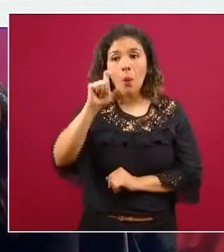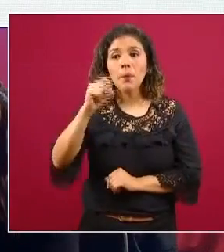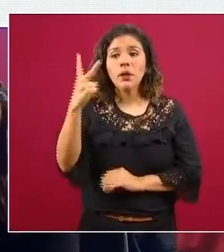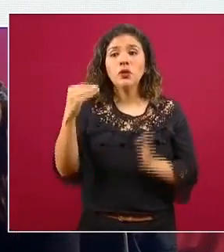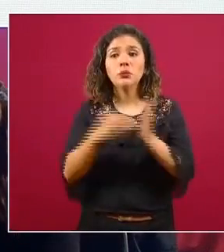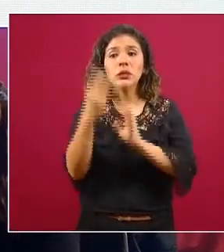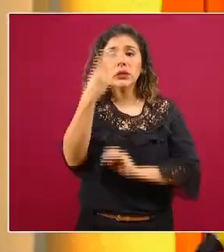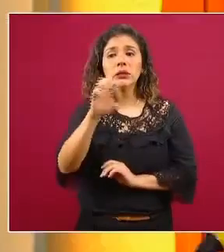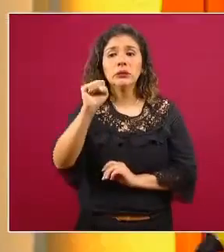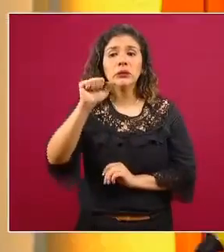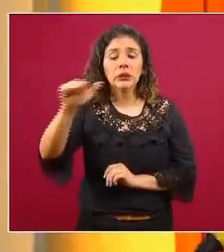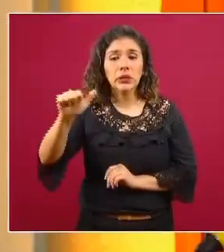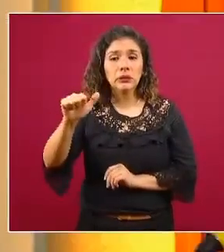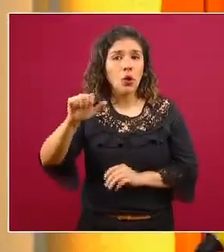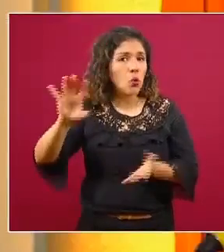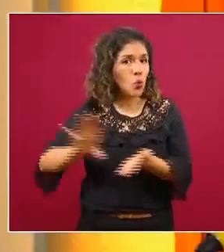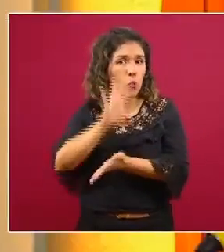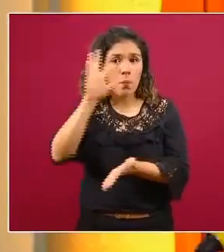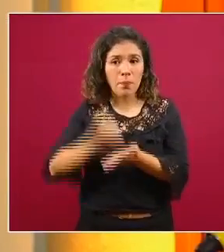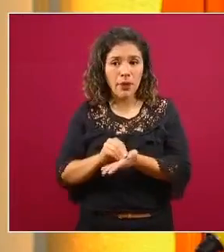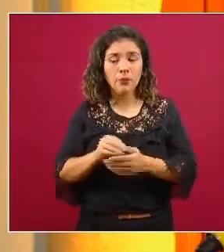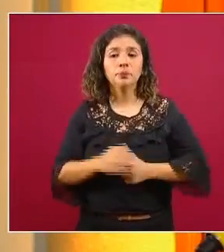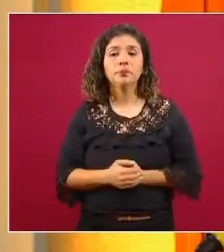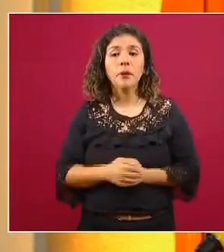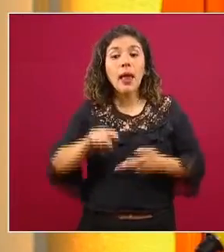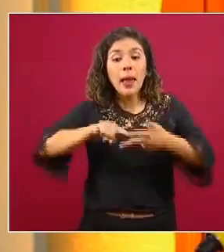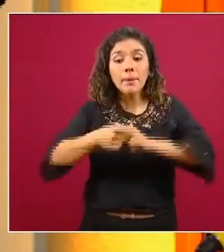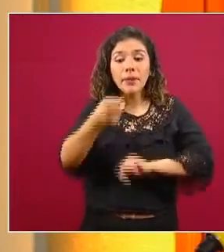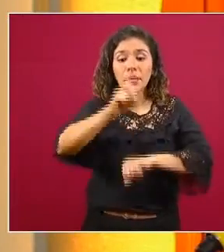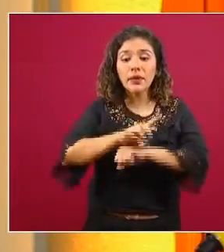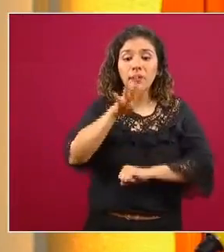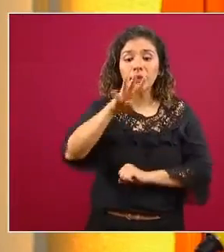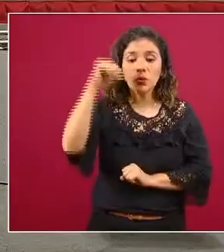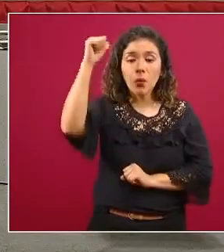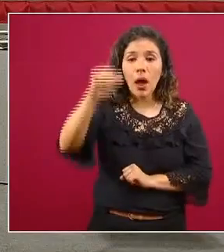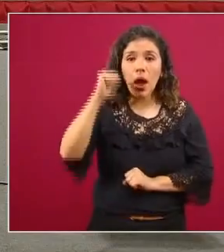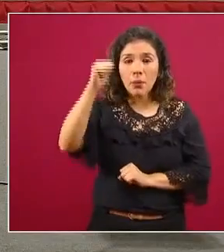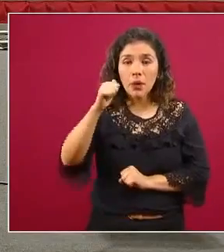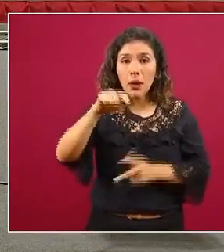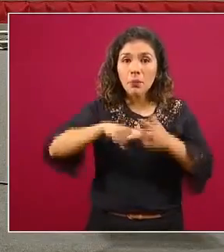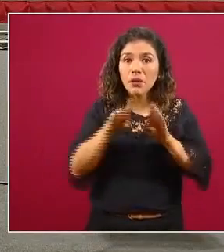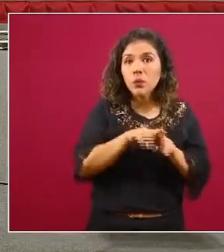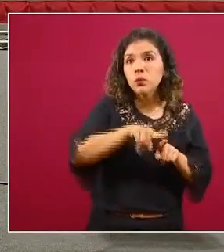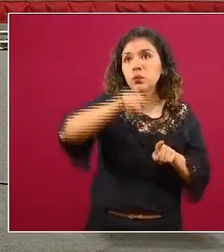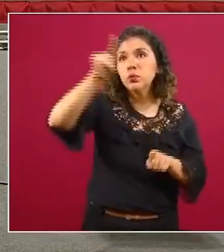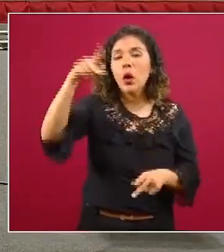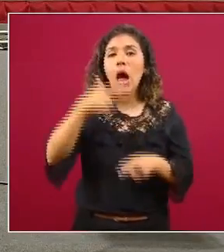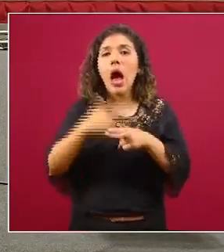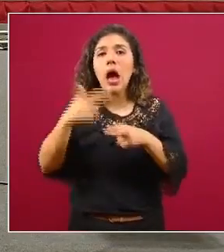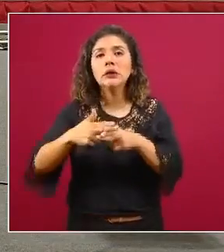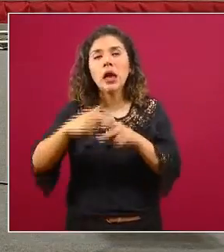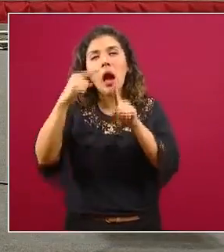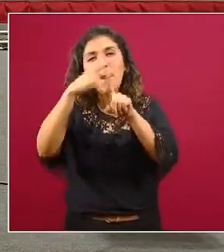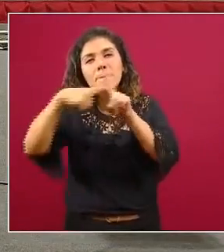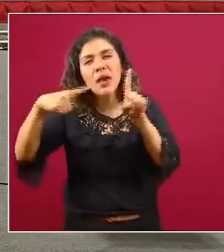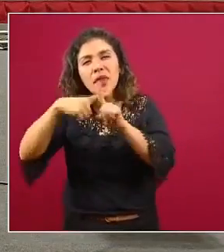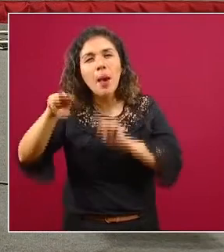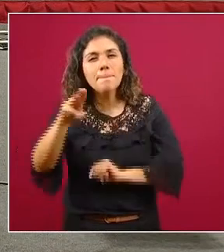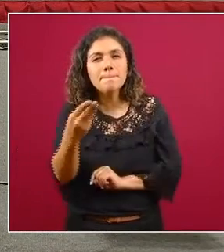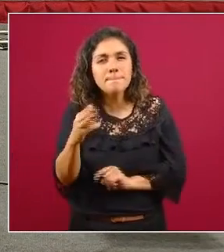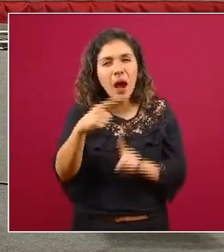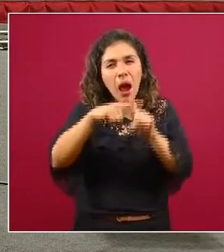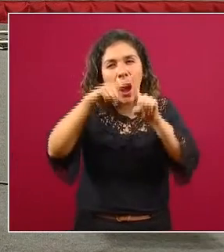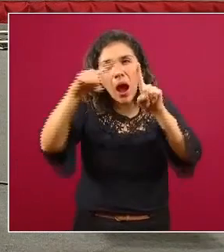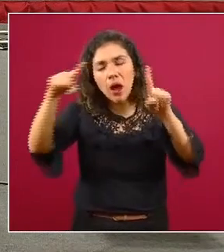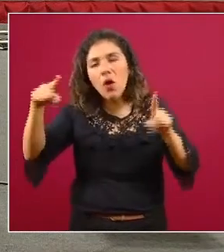en total el fenómeno se comienza a notar a partir del 19 de abril se estabiliza a mediados de mayo y comienza a descender a partir de esa fecha